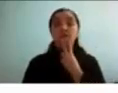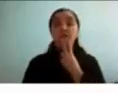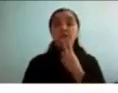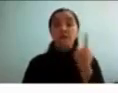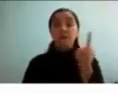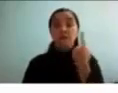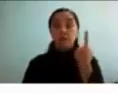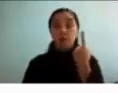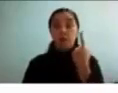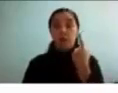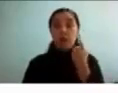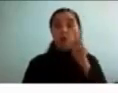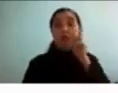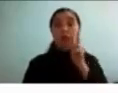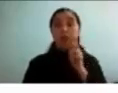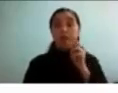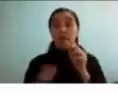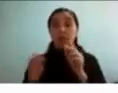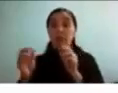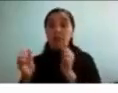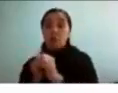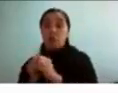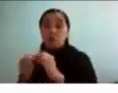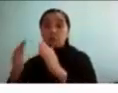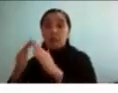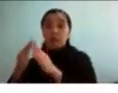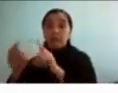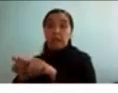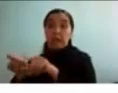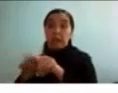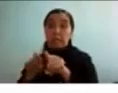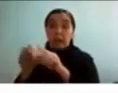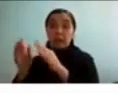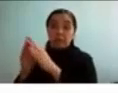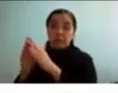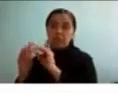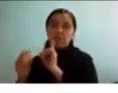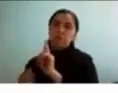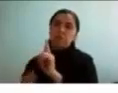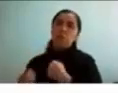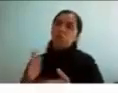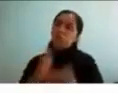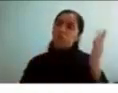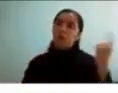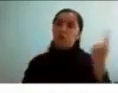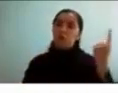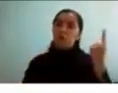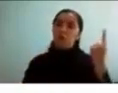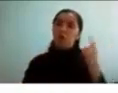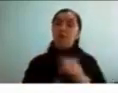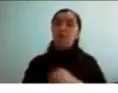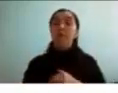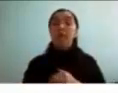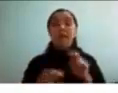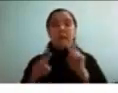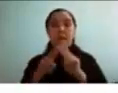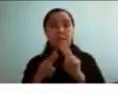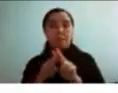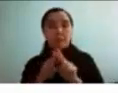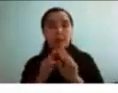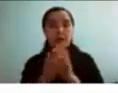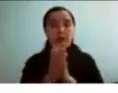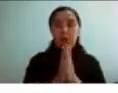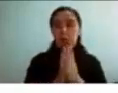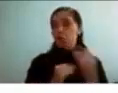se leo a Lidia y en un momento dije ok voy a ir vivir sola y para eso preparé todo yo sola de forma